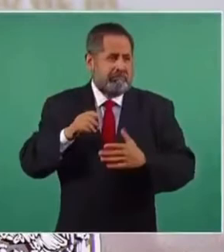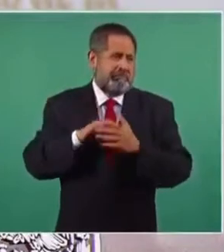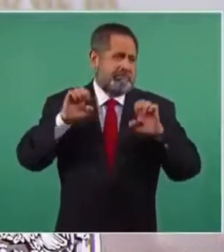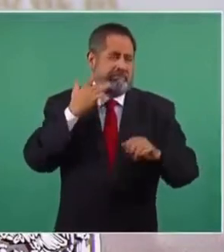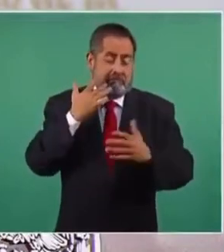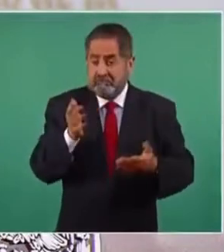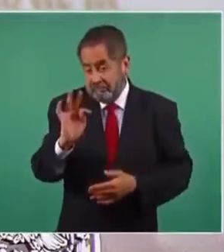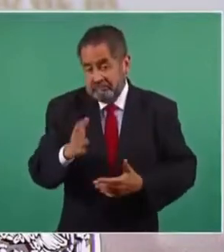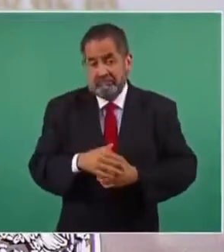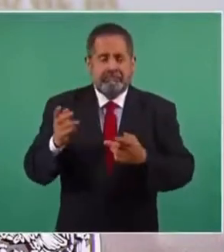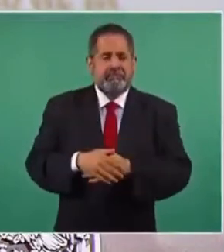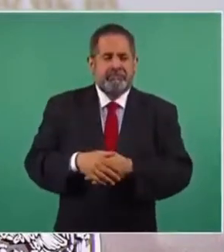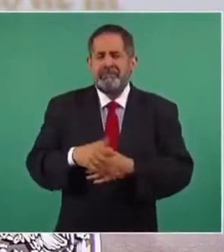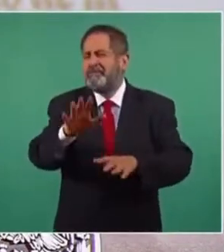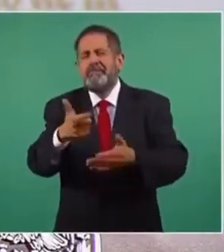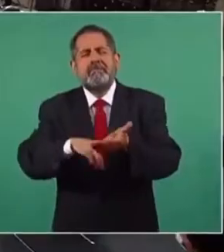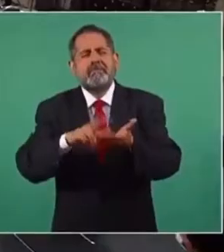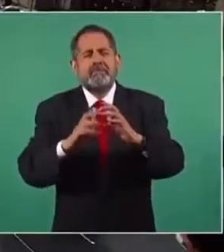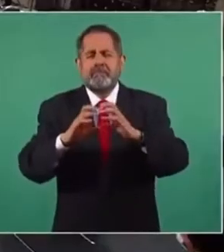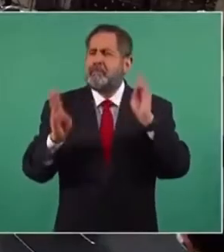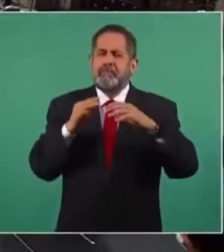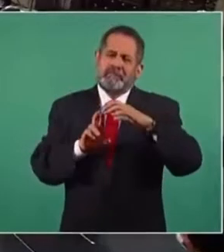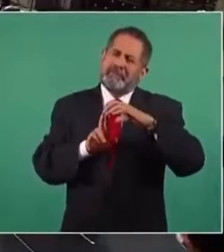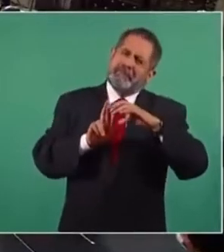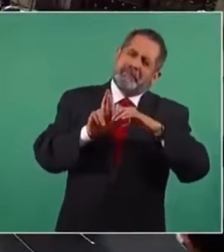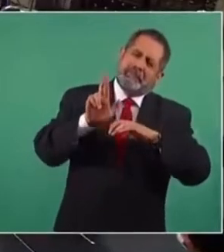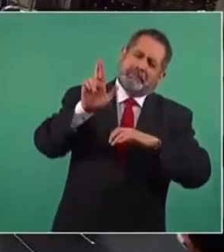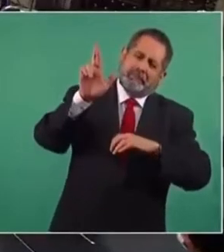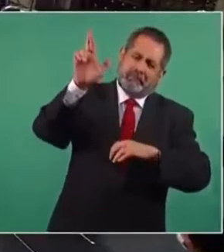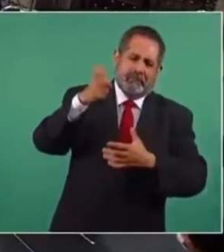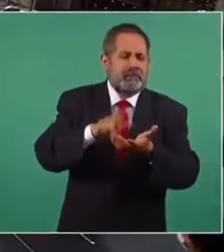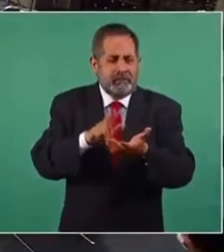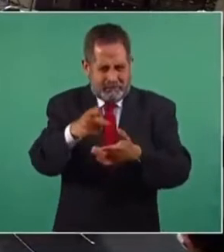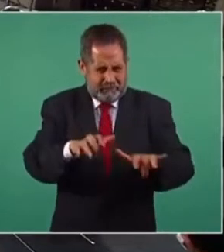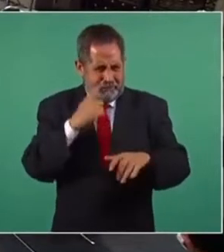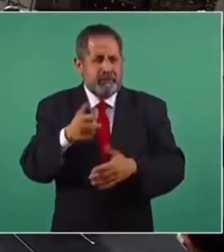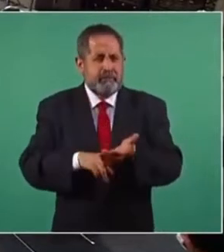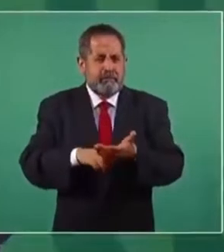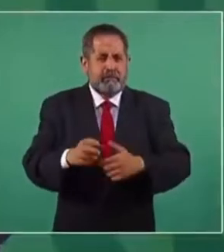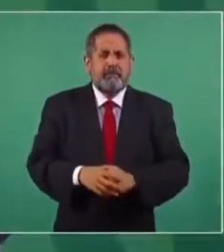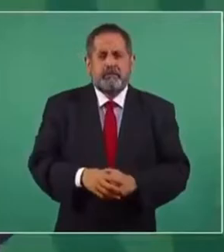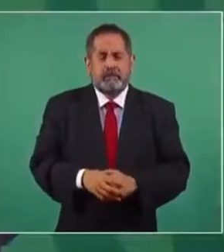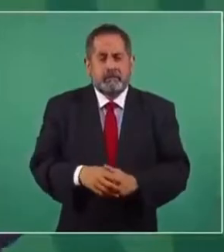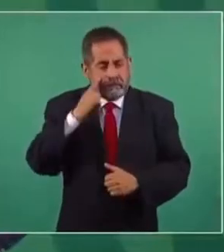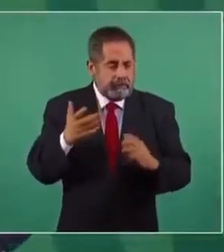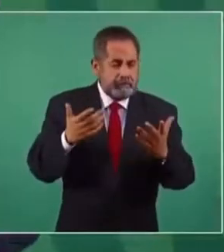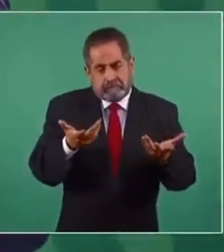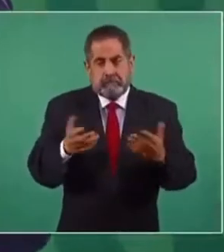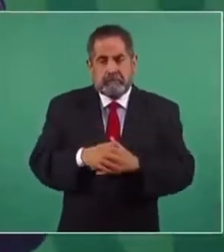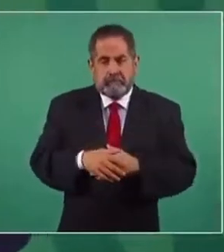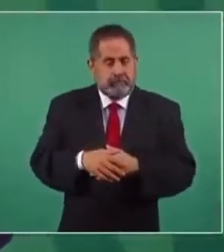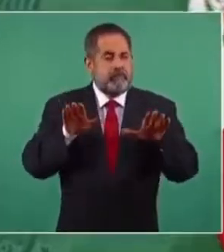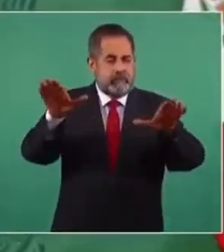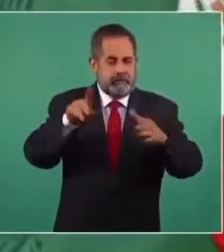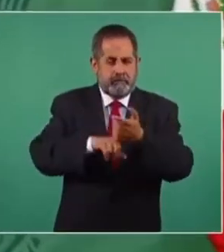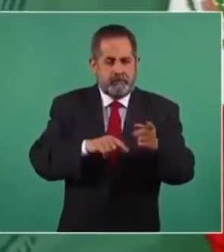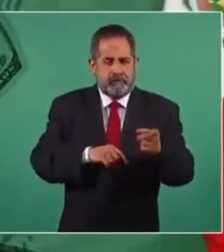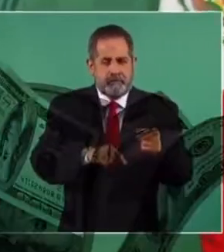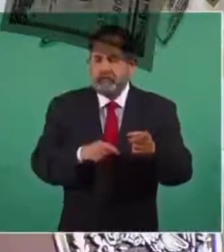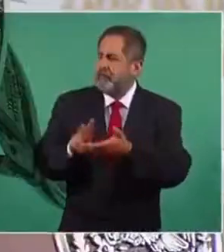tan lujoso. ¿Cuánto cobran por un viaje al espacio? Búsquenlo ahí, para que vean las extravagancias.